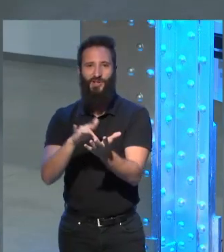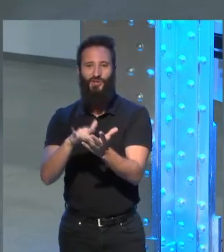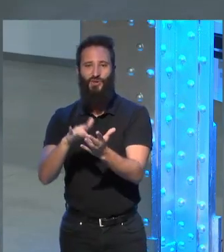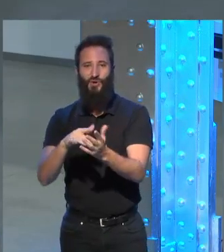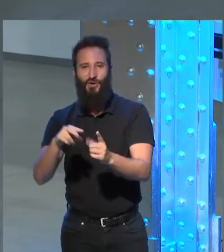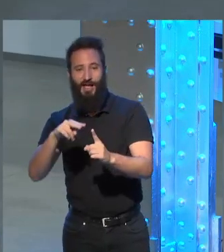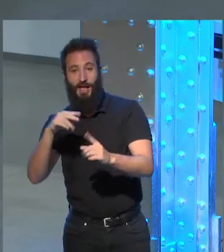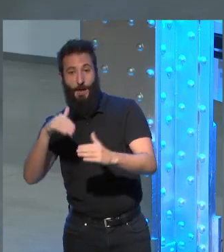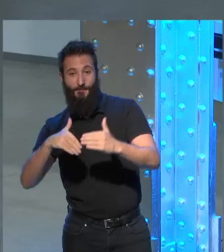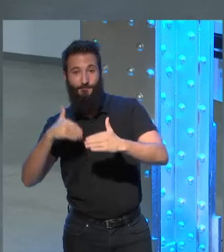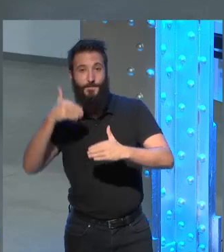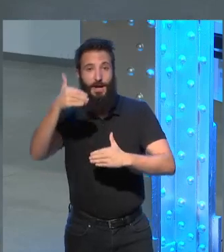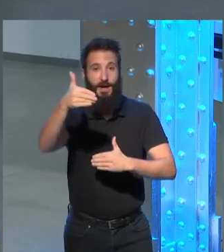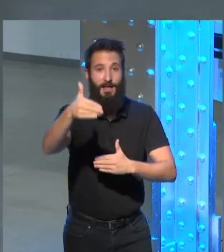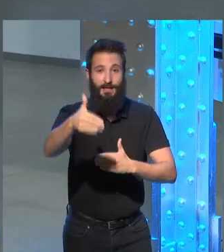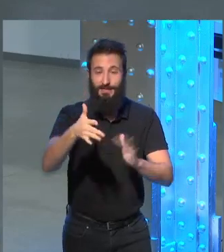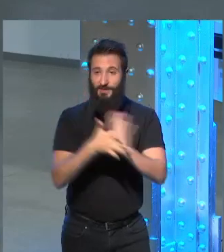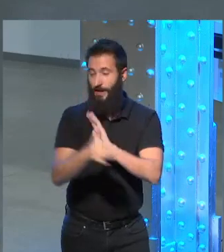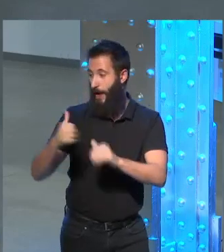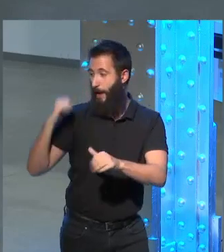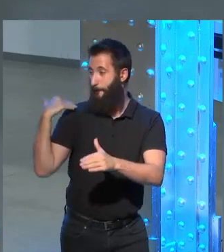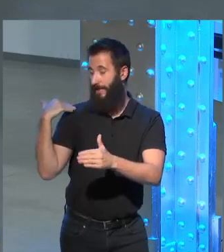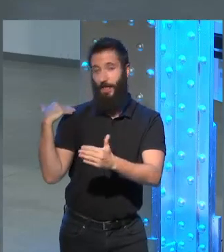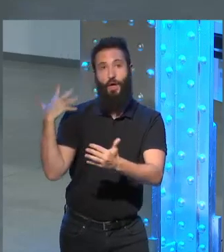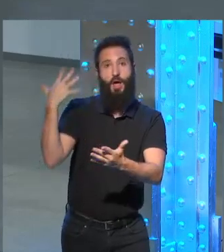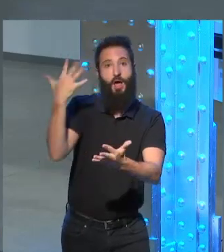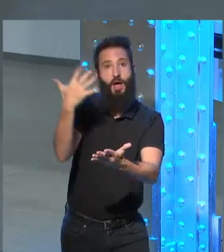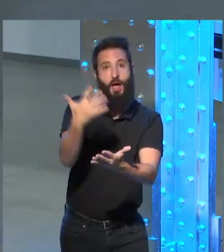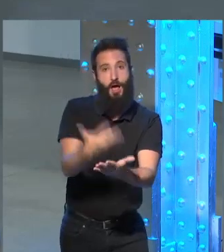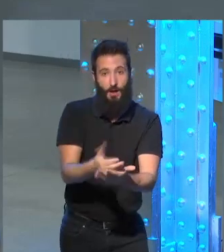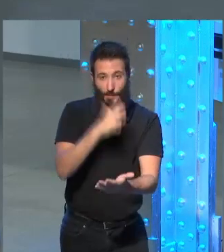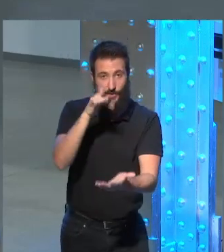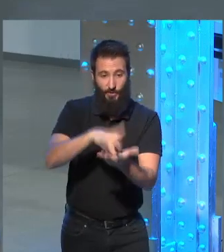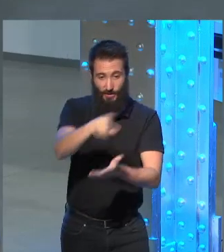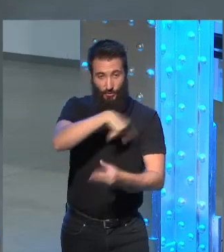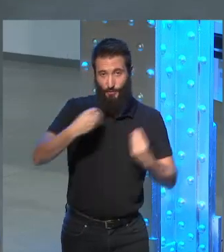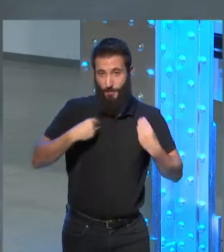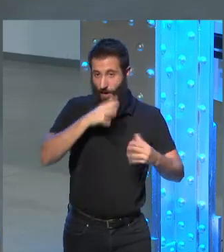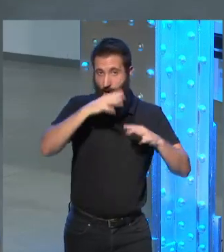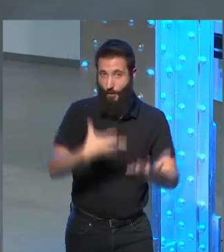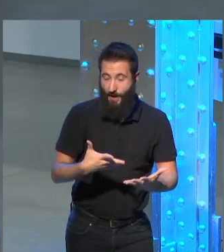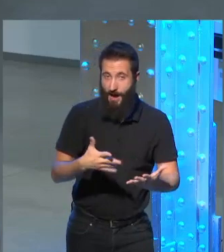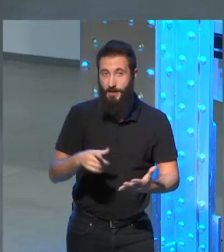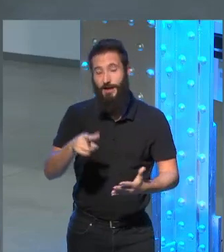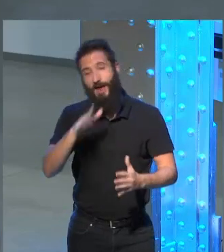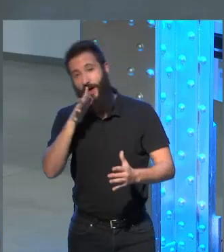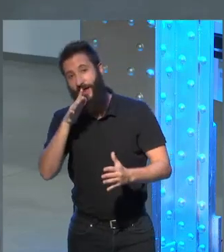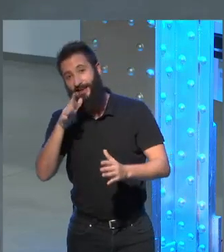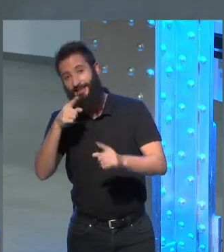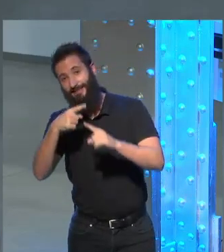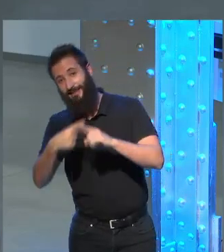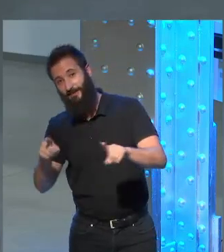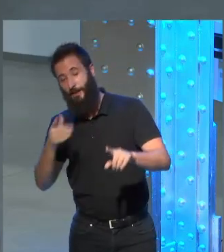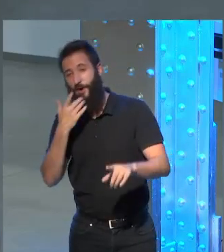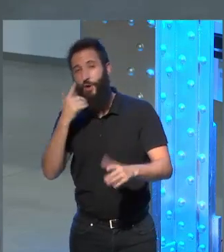adelante de atrás para adelante como ocurre en la cronología en la que estamos inmersos puede como una